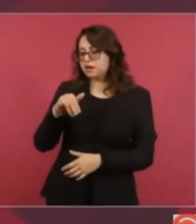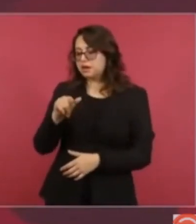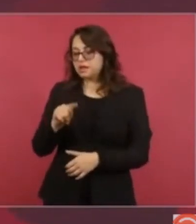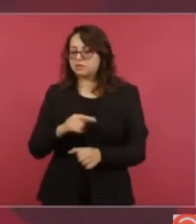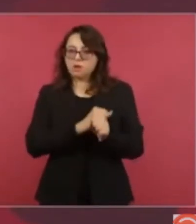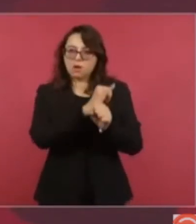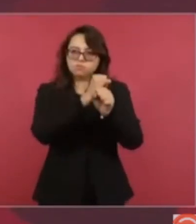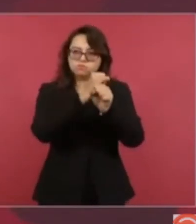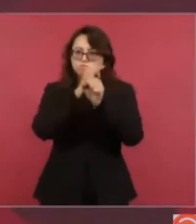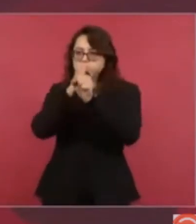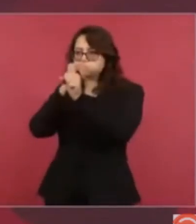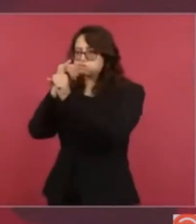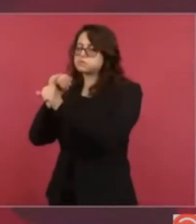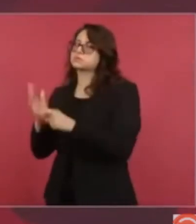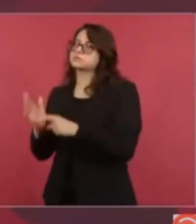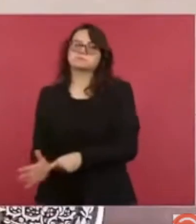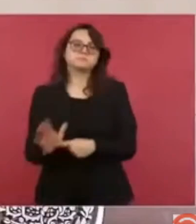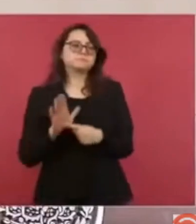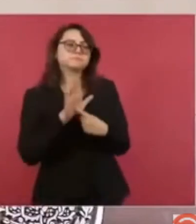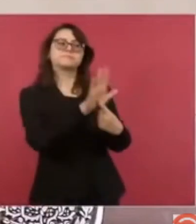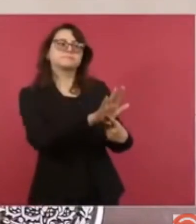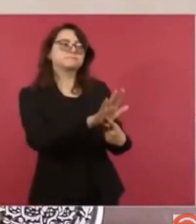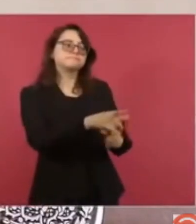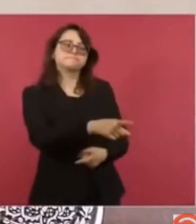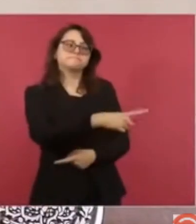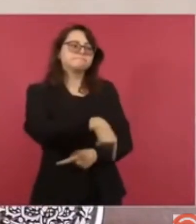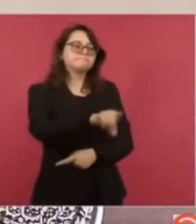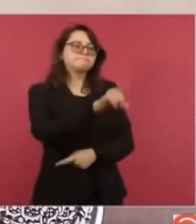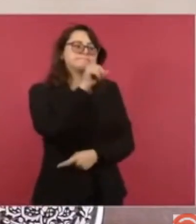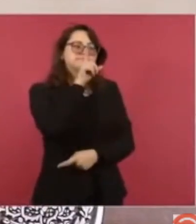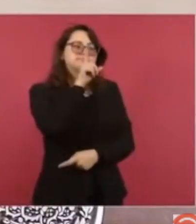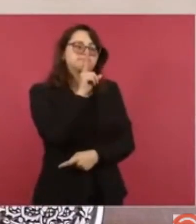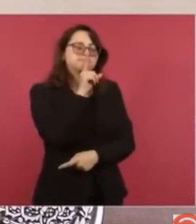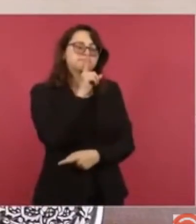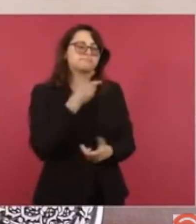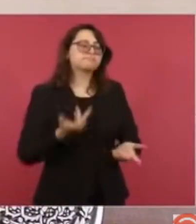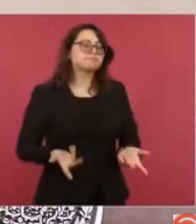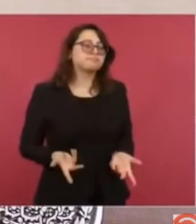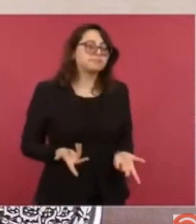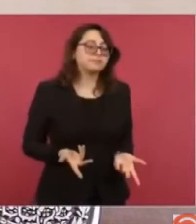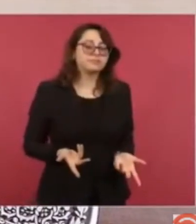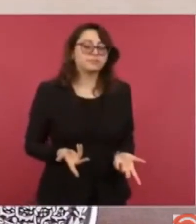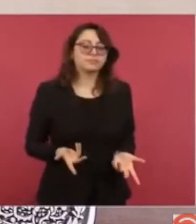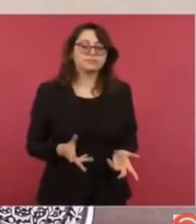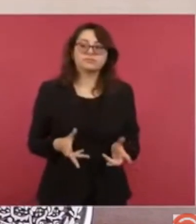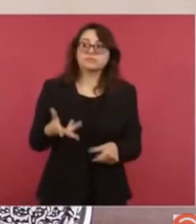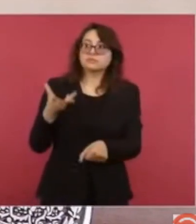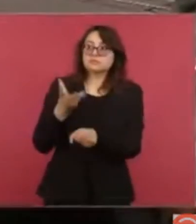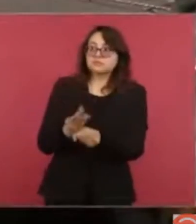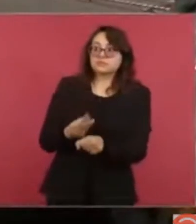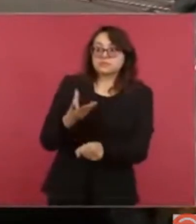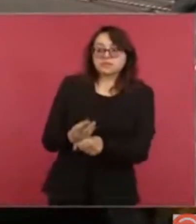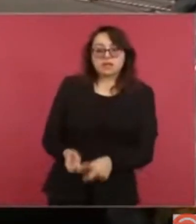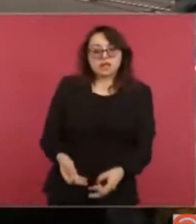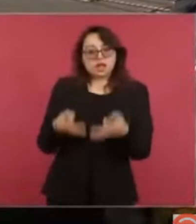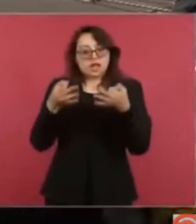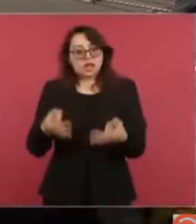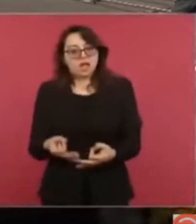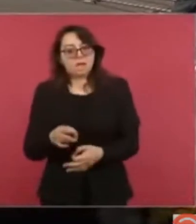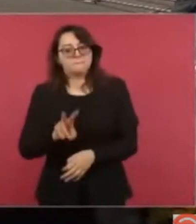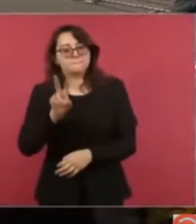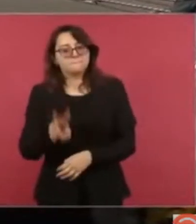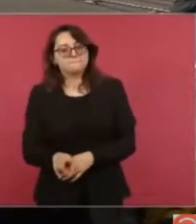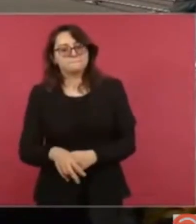que no está cerrado el caso. No, este, es un asunto